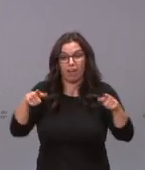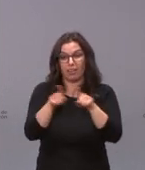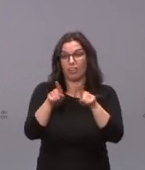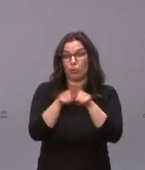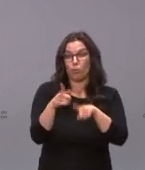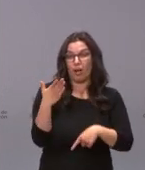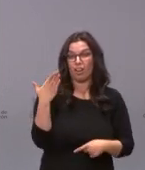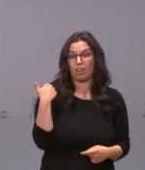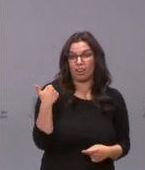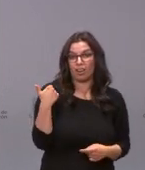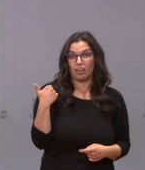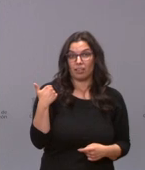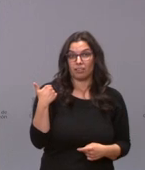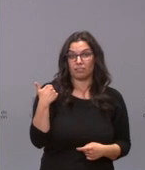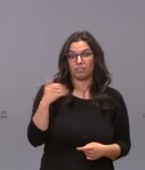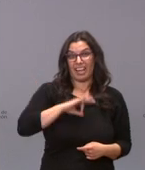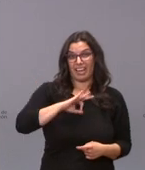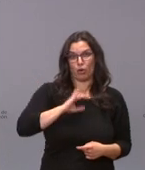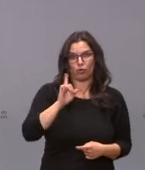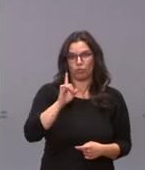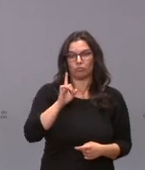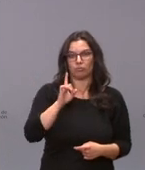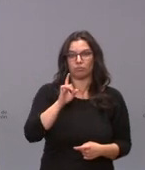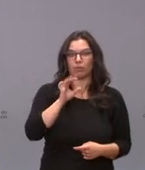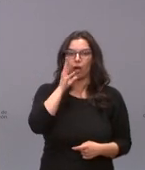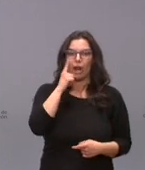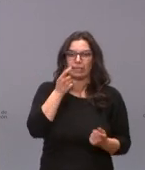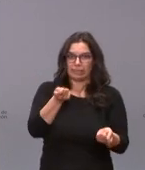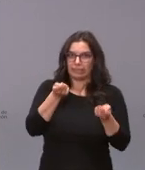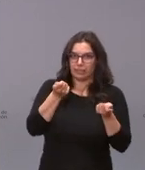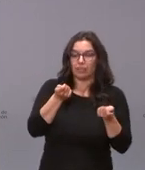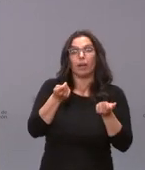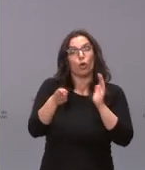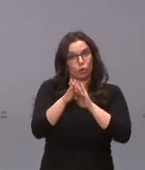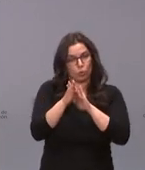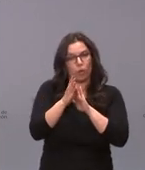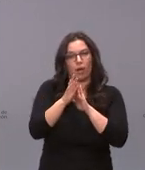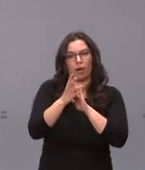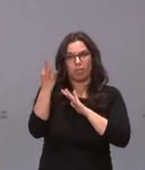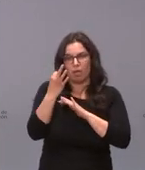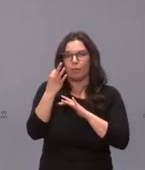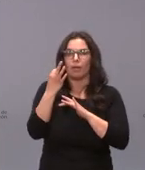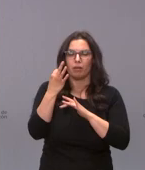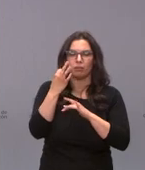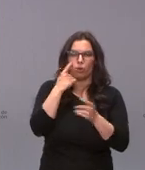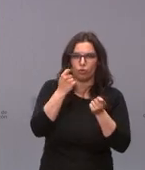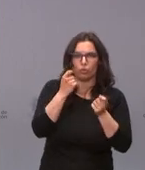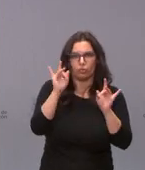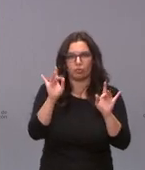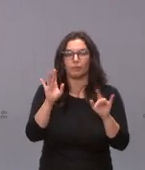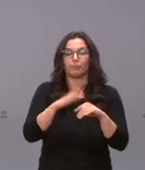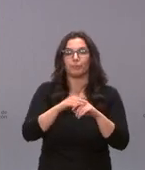después de Navidades, que tenemos que continuar con las medidas de control. Si me pasa a la siguiente